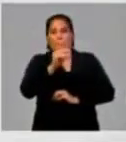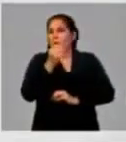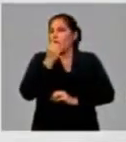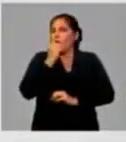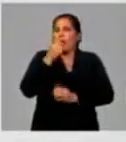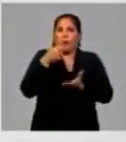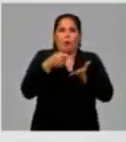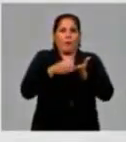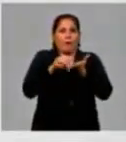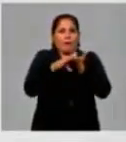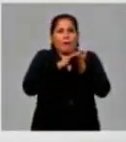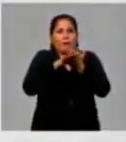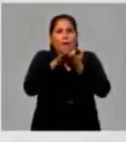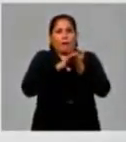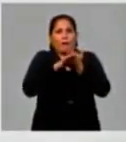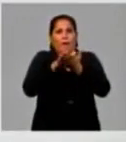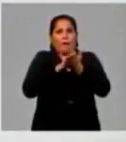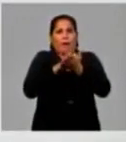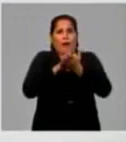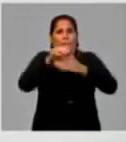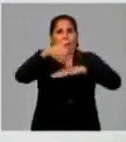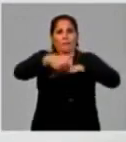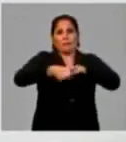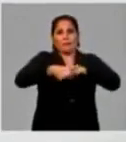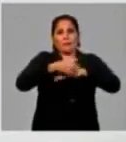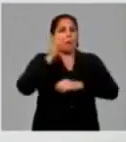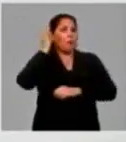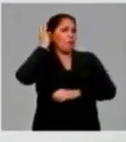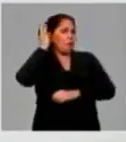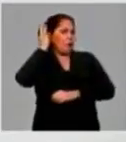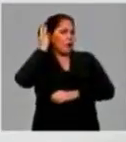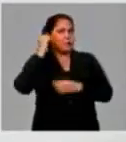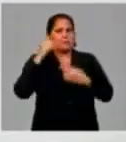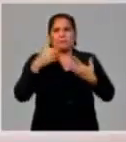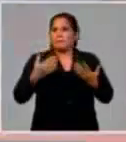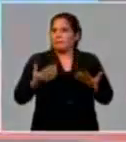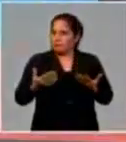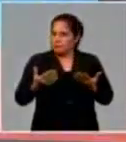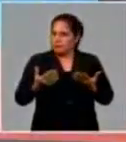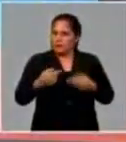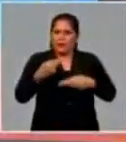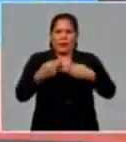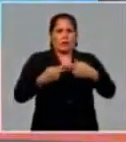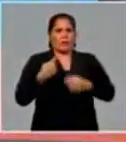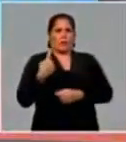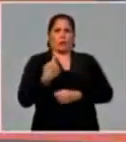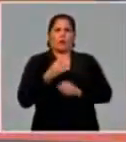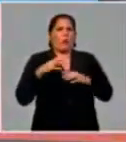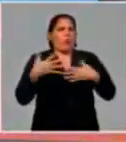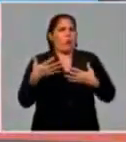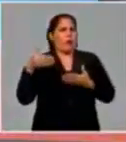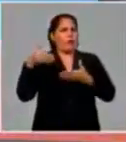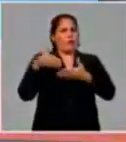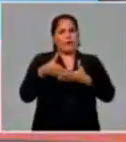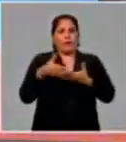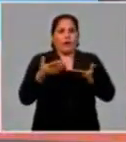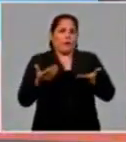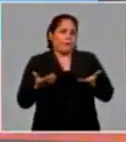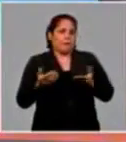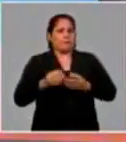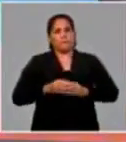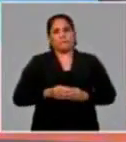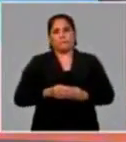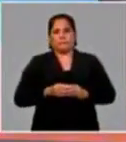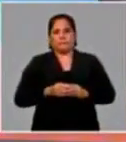podido comprar porque no han entrado y pregunta Luis Javier, entonces, ¿cuándo llegarán las almohadillas?